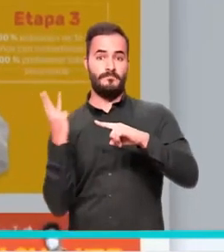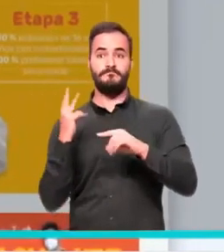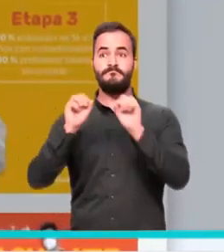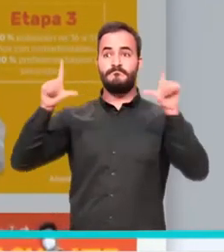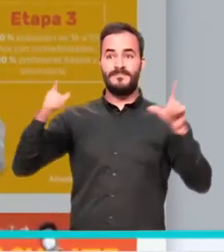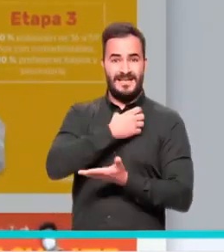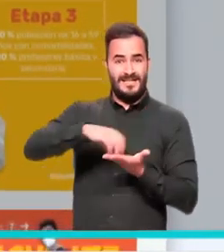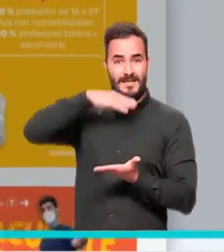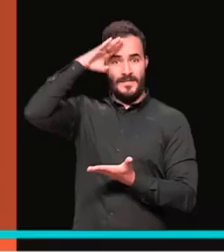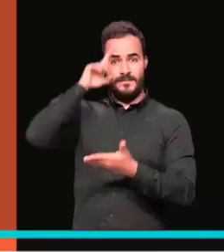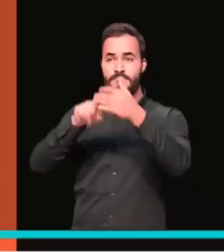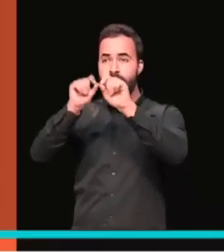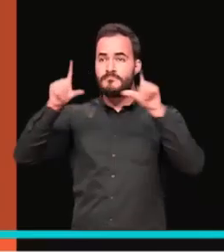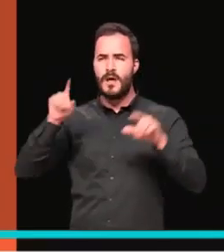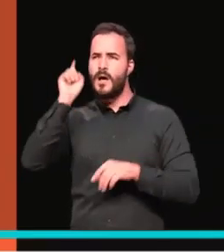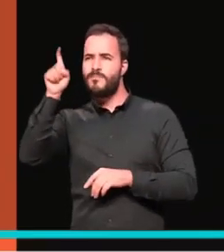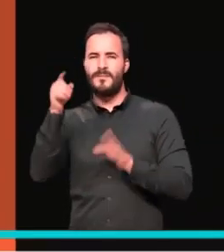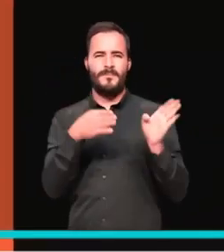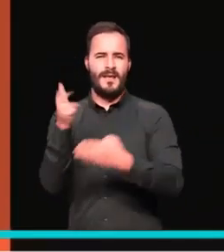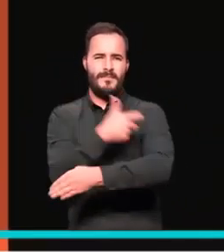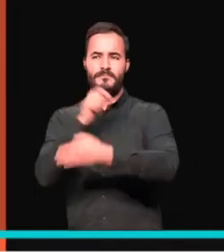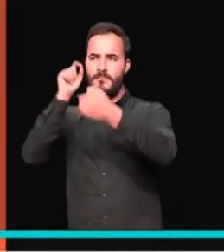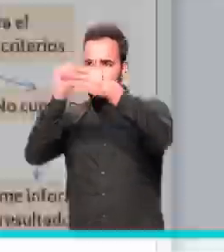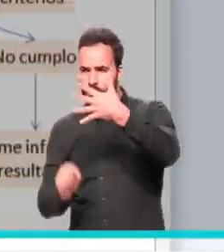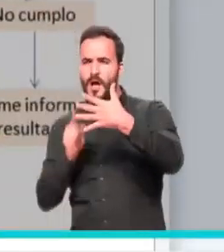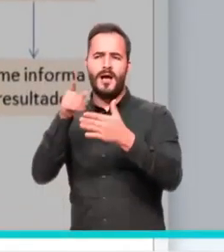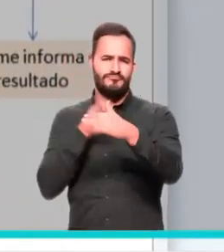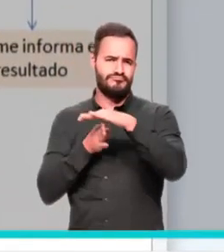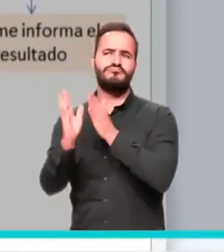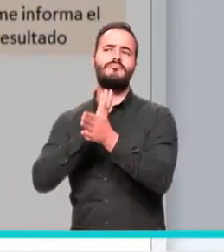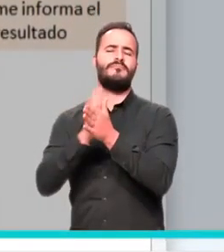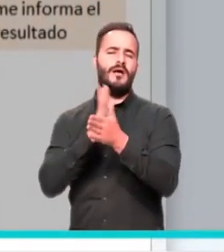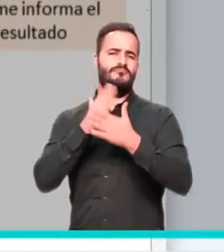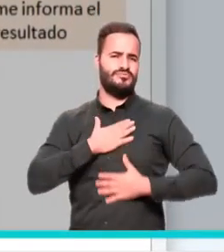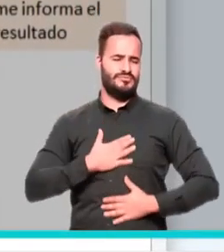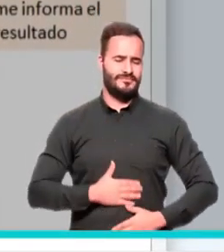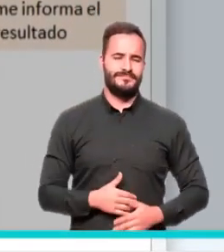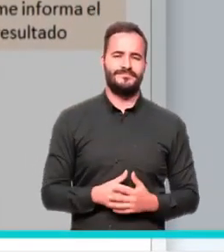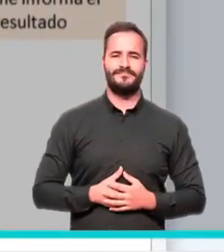página de la Alcaldía de Medellín, en el componente de vacunación está toda la información disponible.